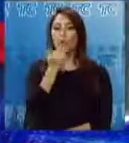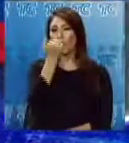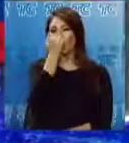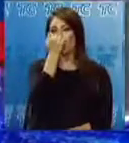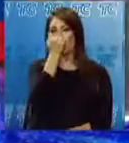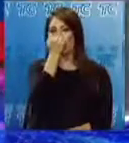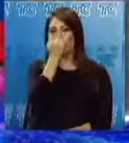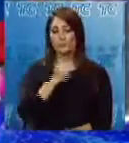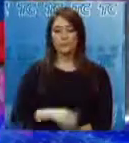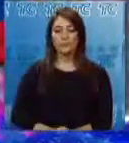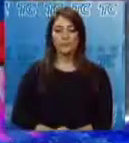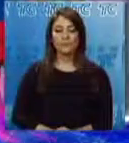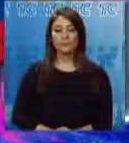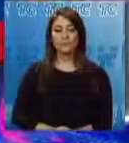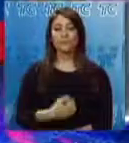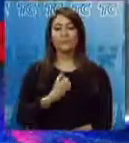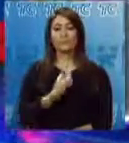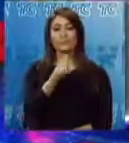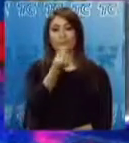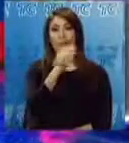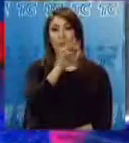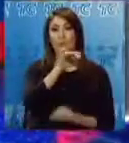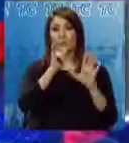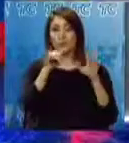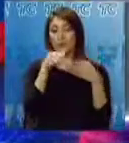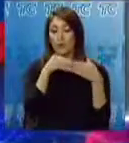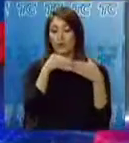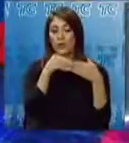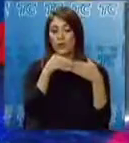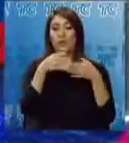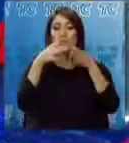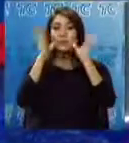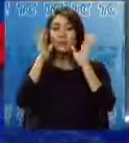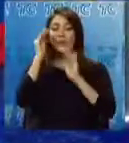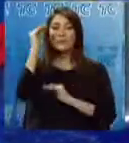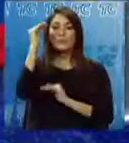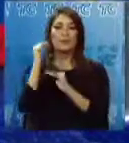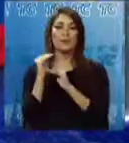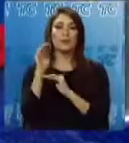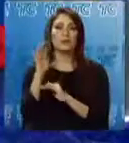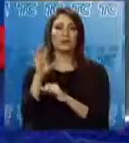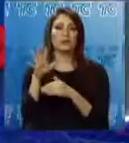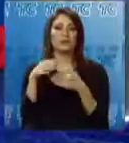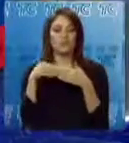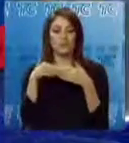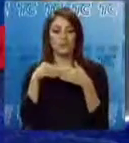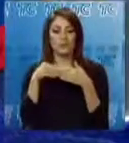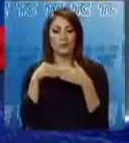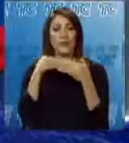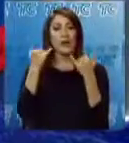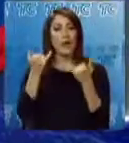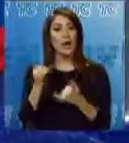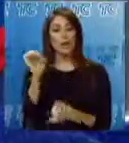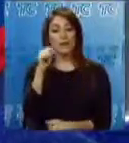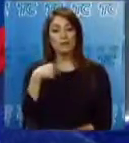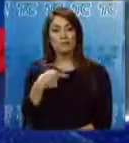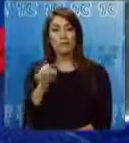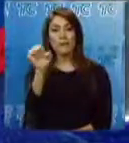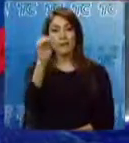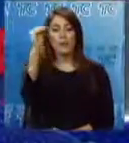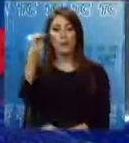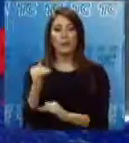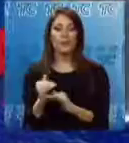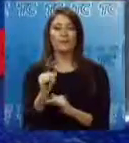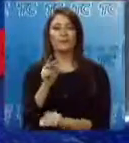Rojo. Antes tenía un precio de 56 dólares. En diciembre esa misma botella se comercializó en 45 y con el acuerdo comercial